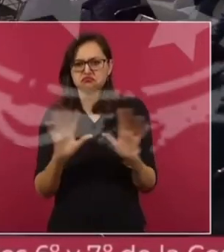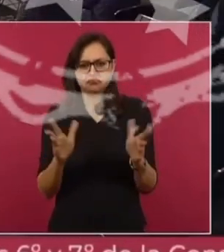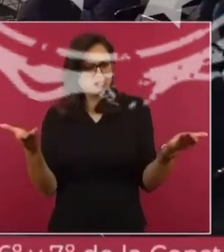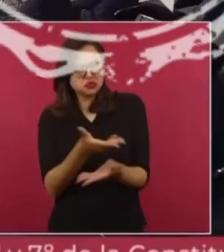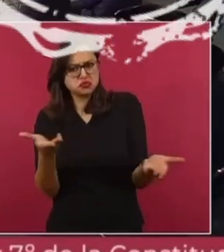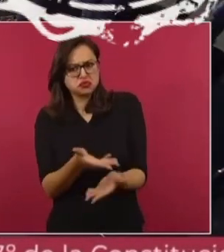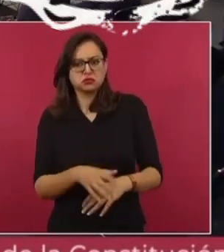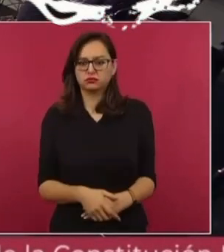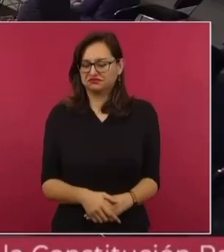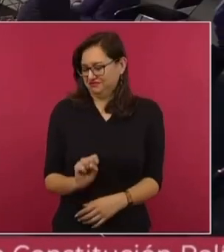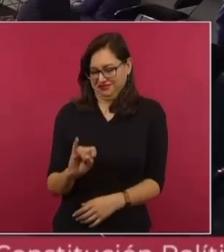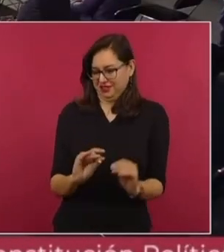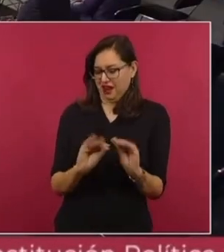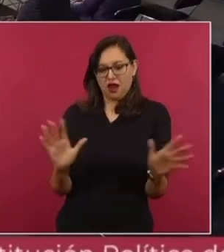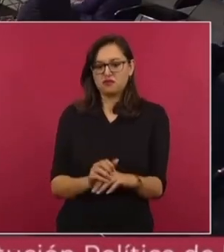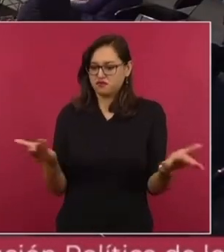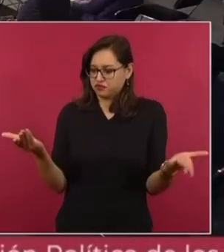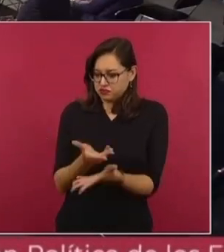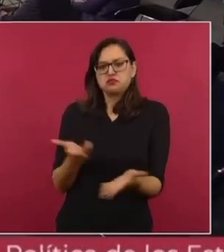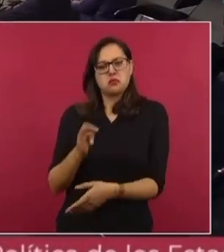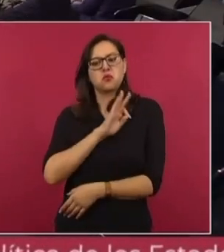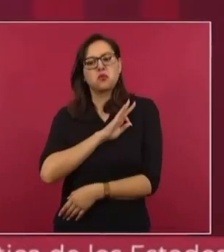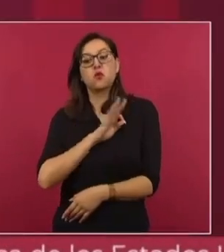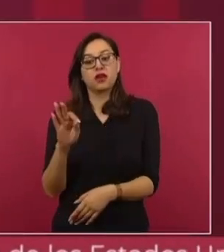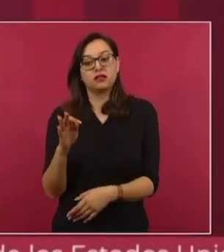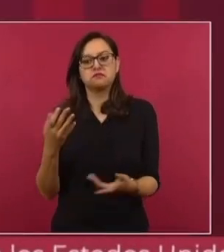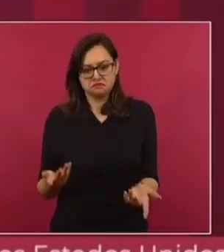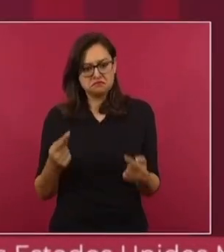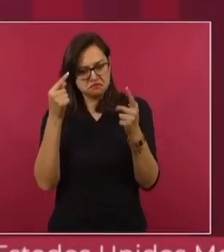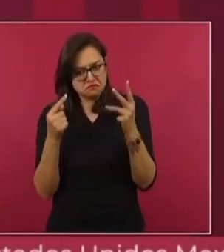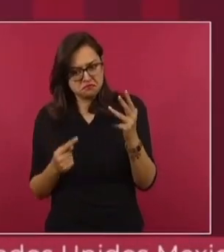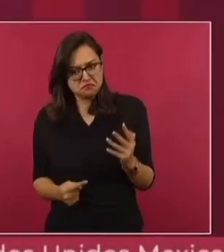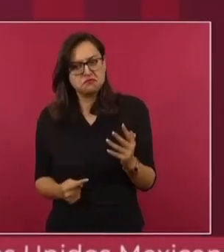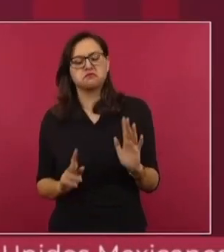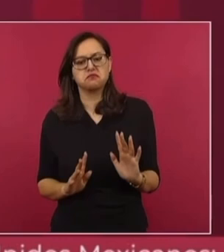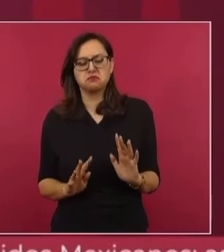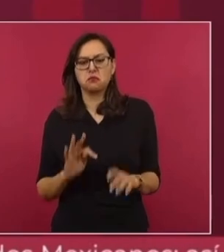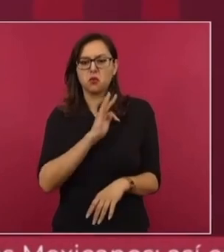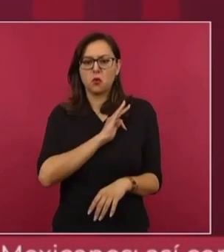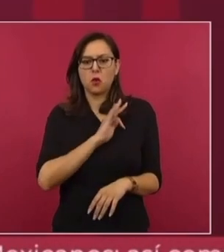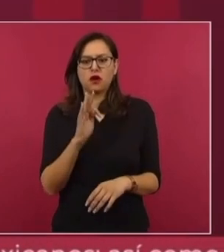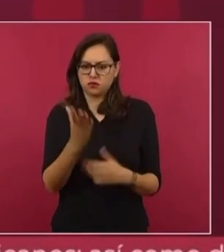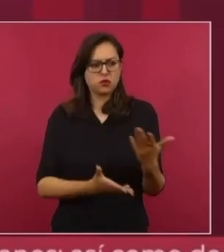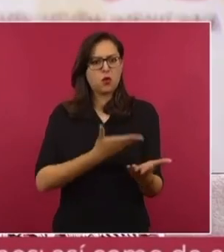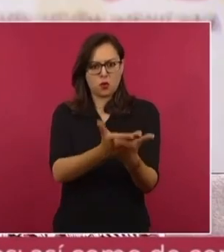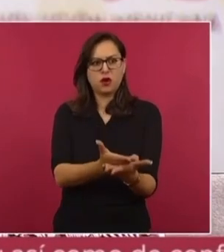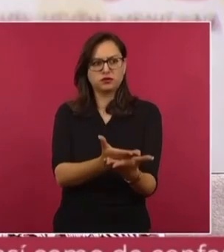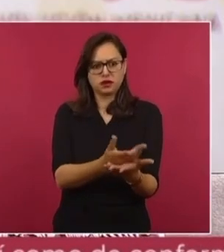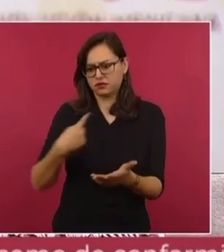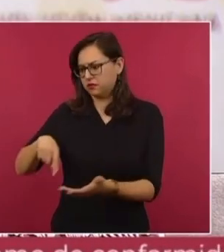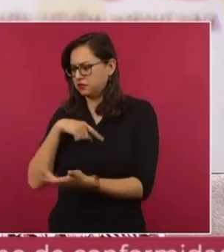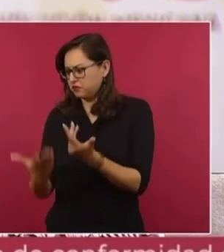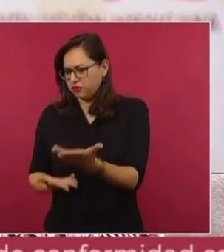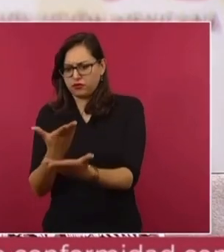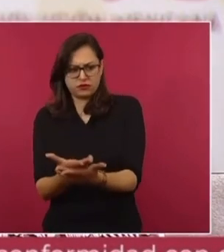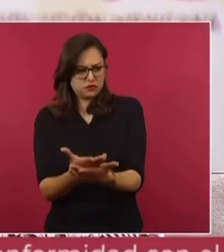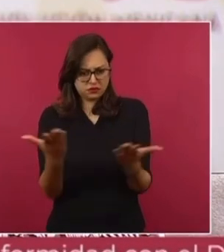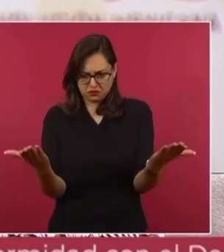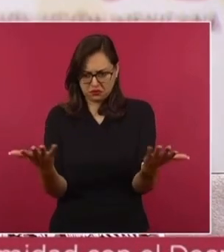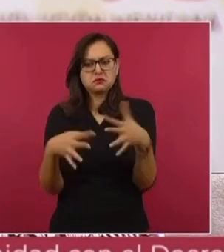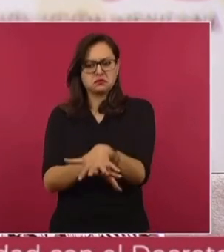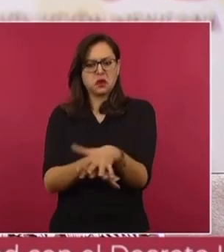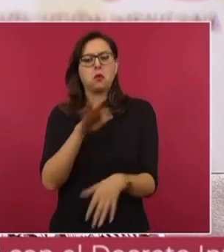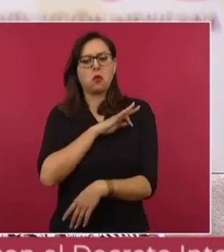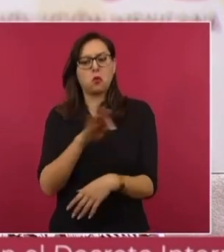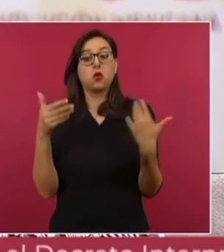Sí, hay, desde luego, apertura. Siempre y cuando existan coincidencias, hace falta la reforma eléctrica,